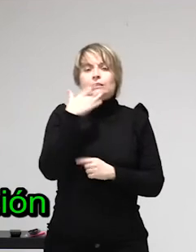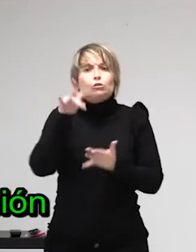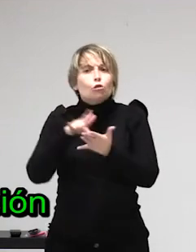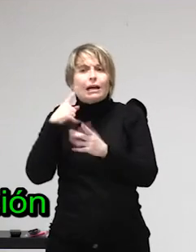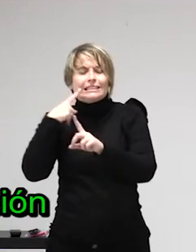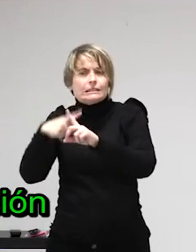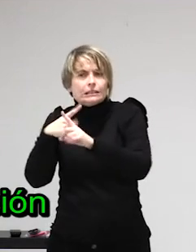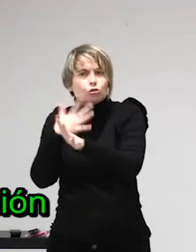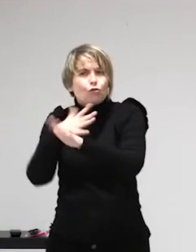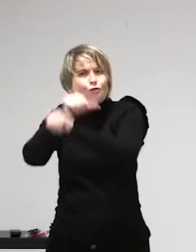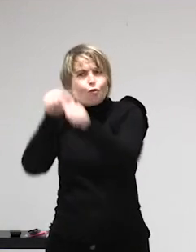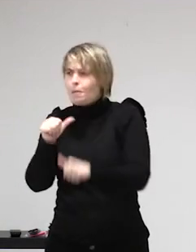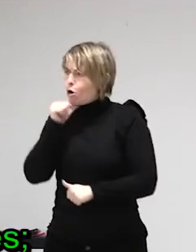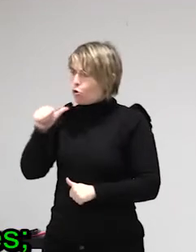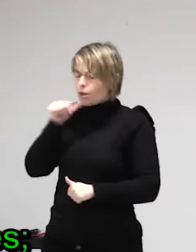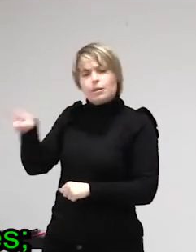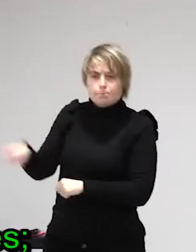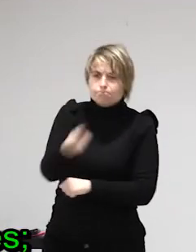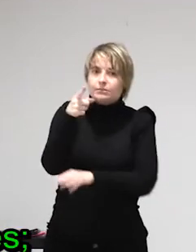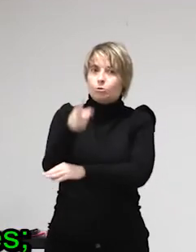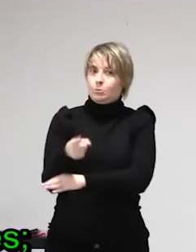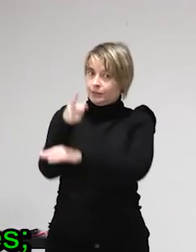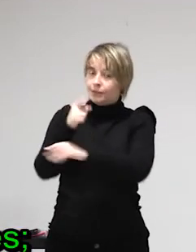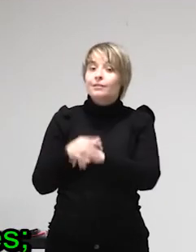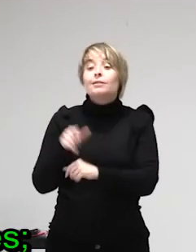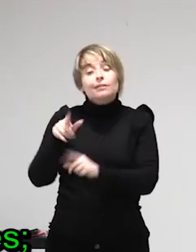explotación que no se denuncian, pero básicamente